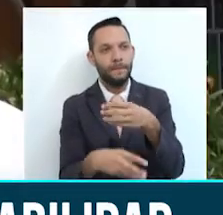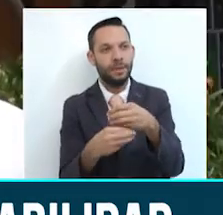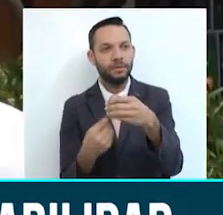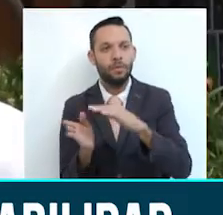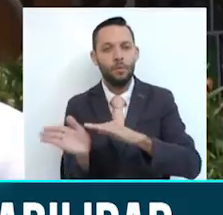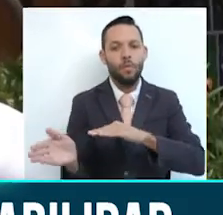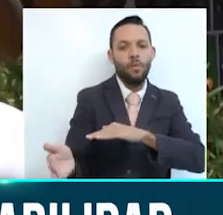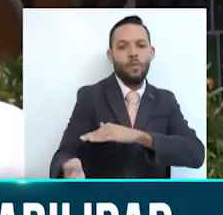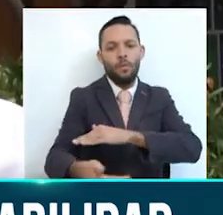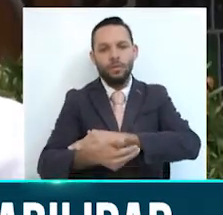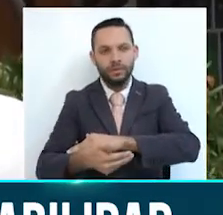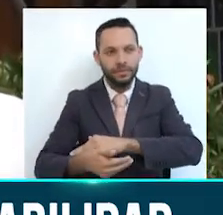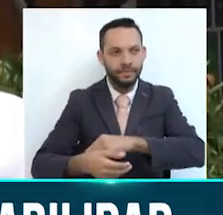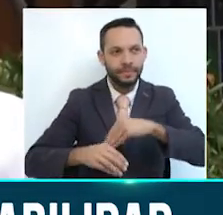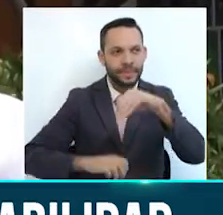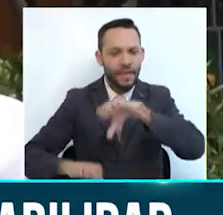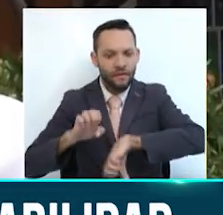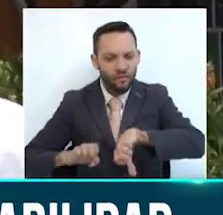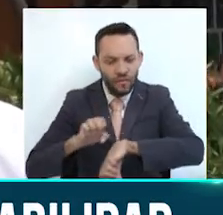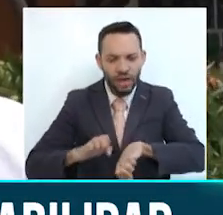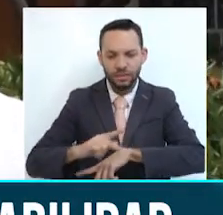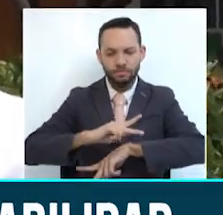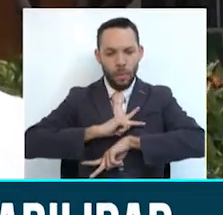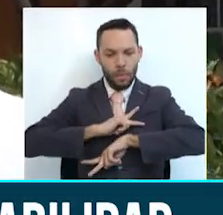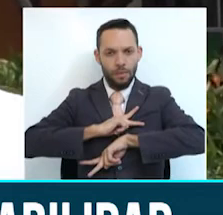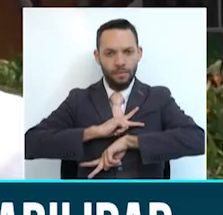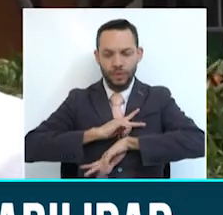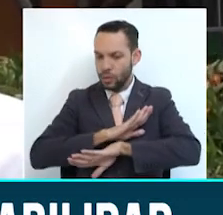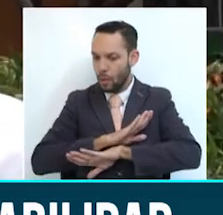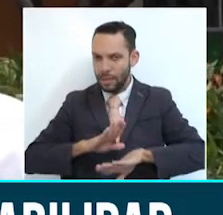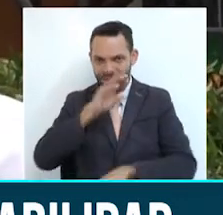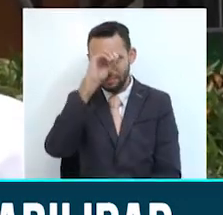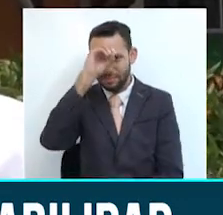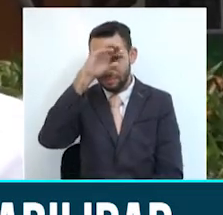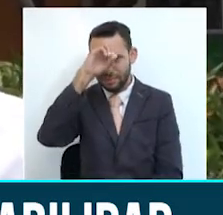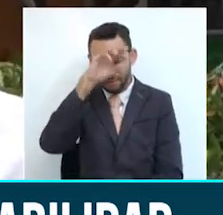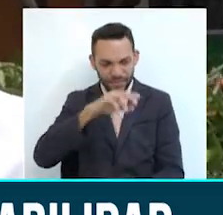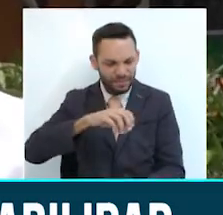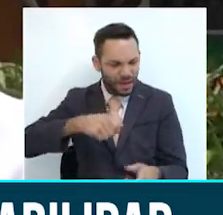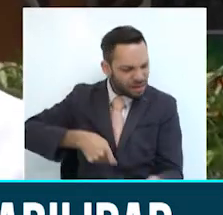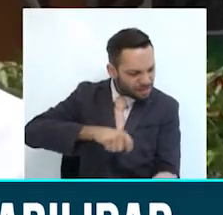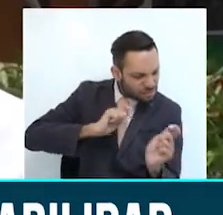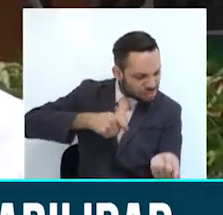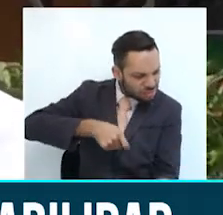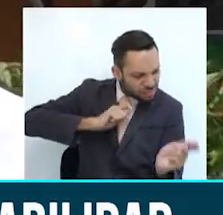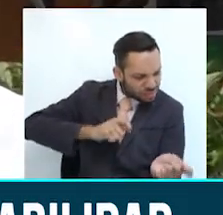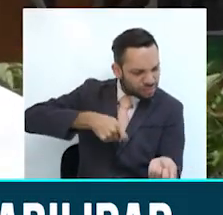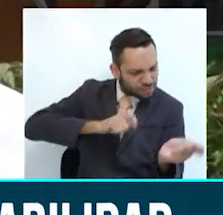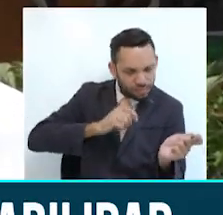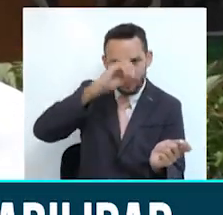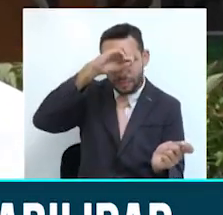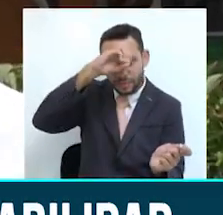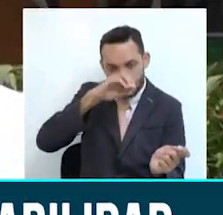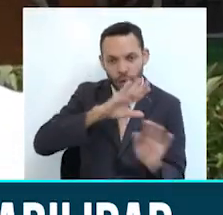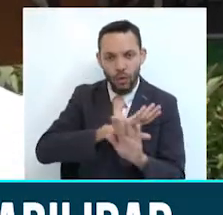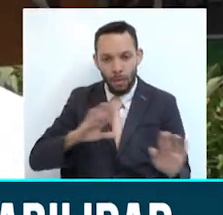La tercera, la defensa del patrimonio, no a la minería extractiva, específicamente la megaminería. No